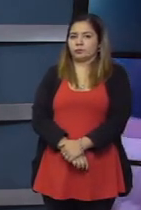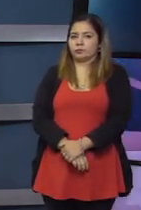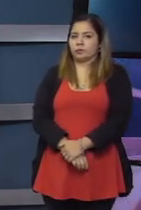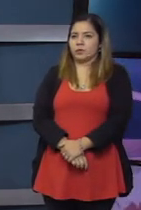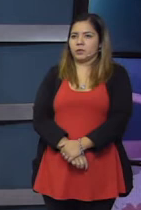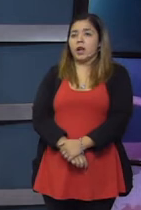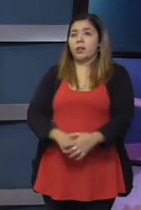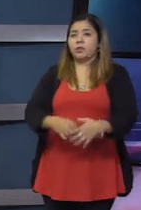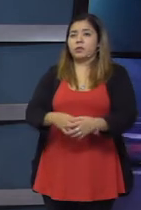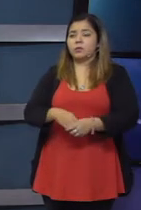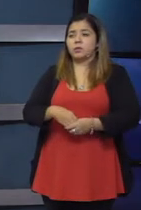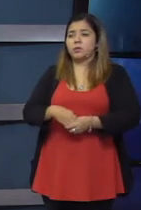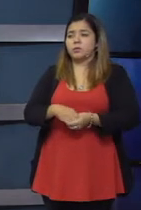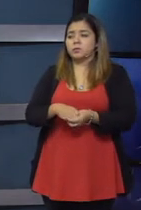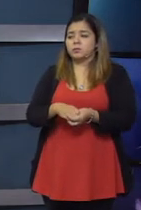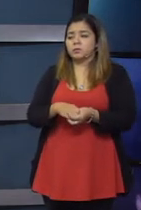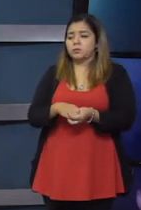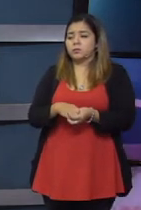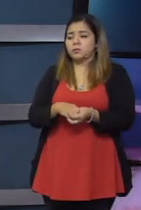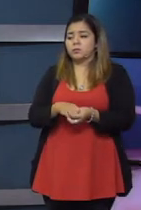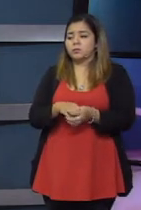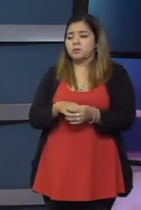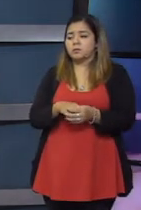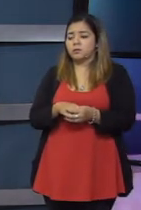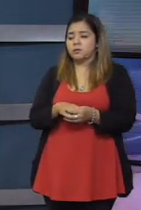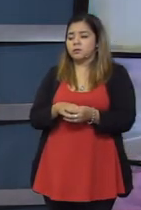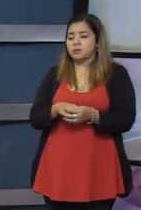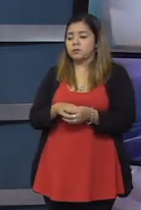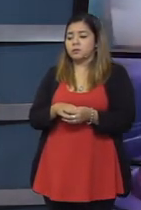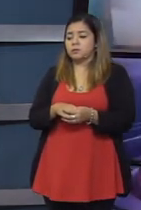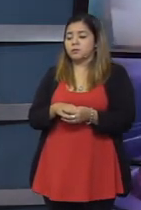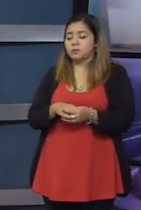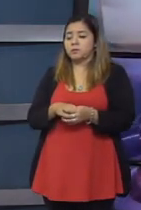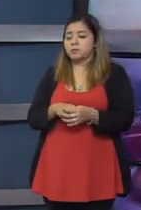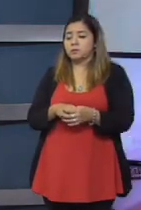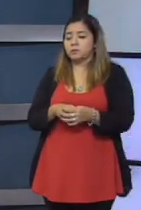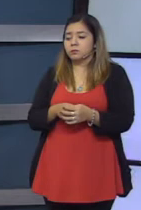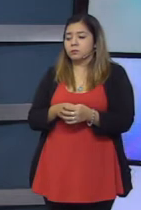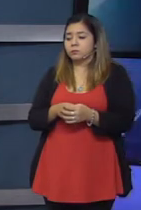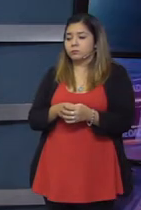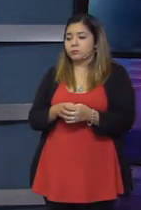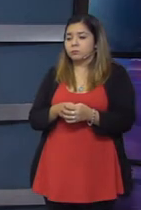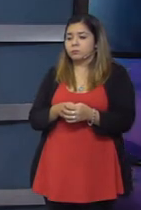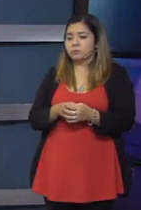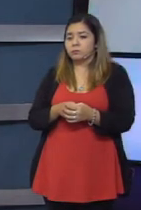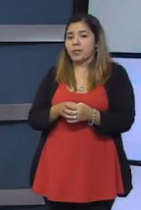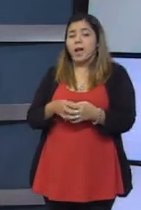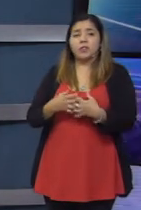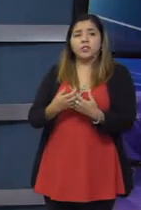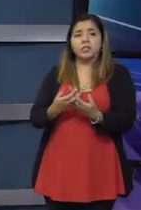sepan que esto está funcionando? O incluso hacer un mea culpa y decir, no, bueno, sí, realmente No,